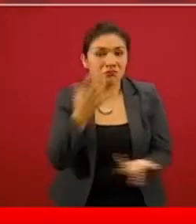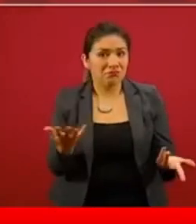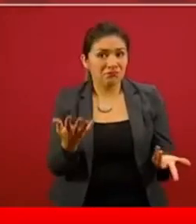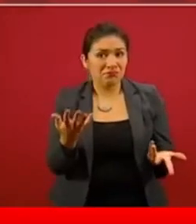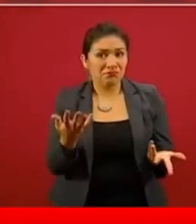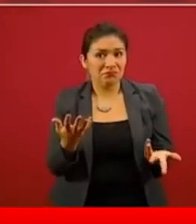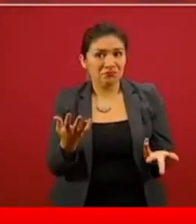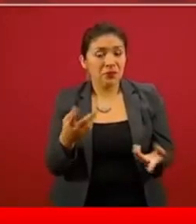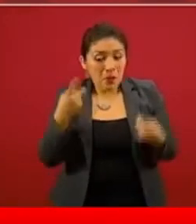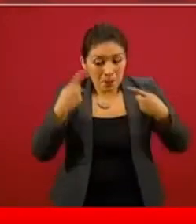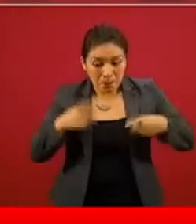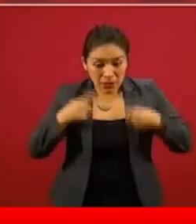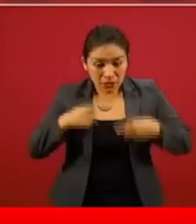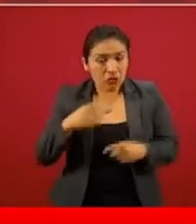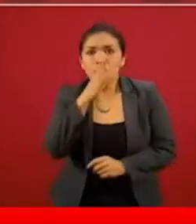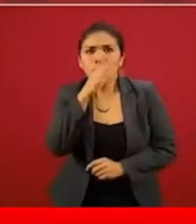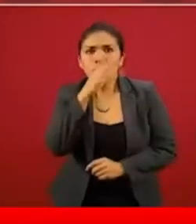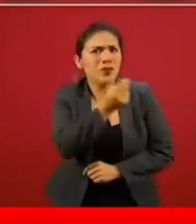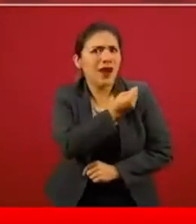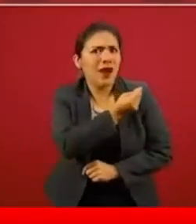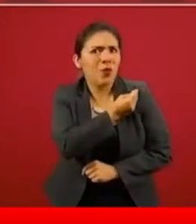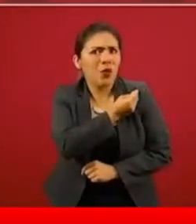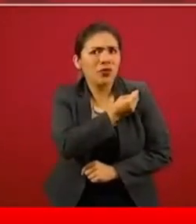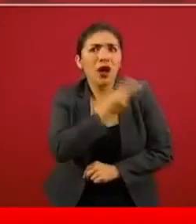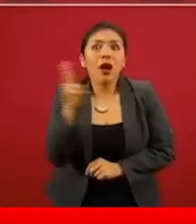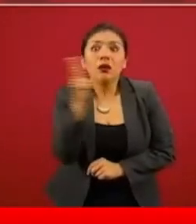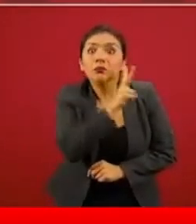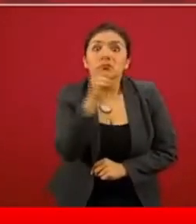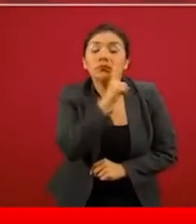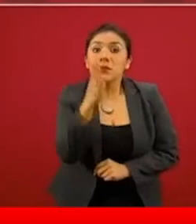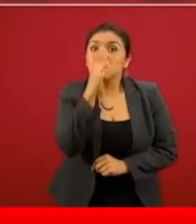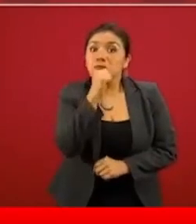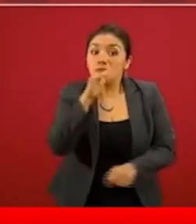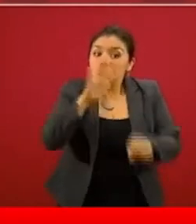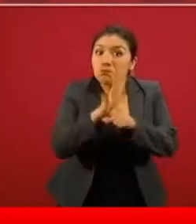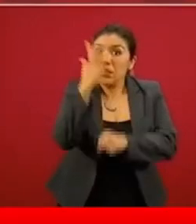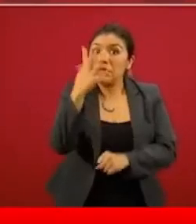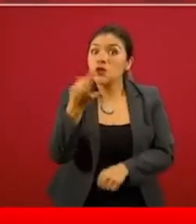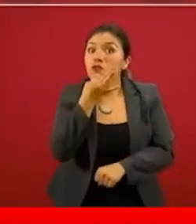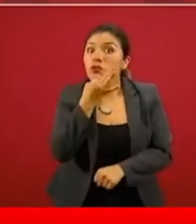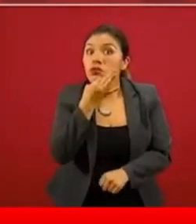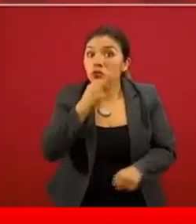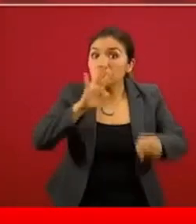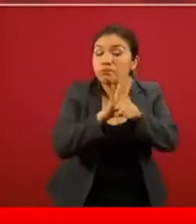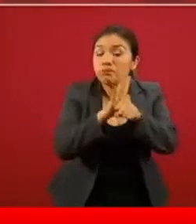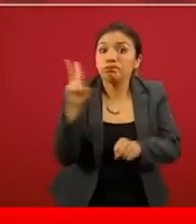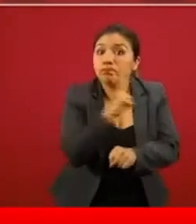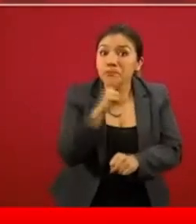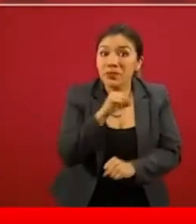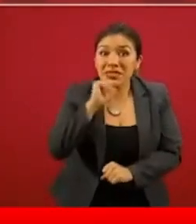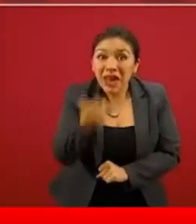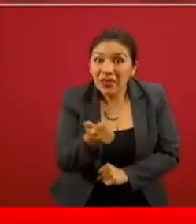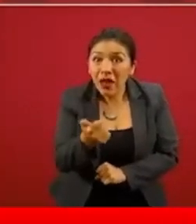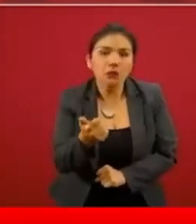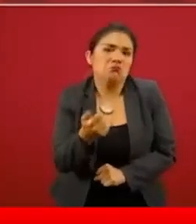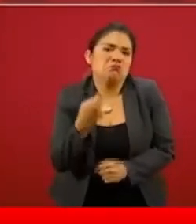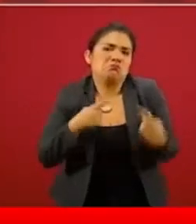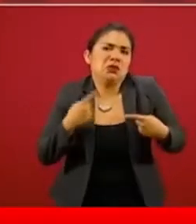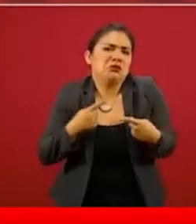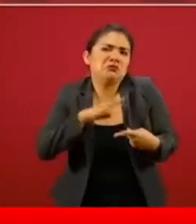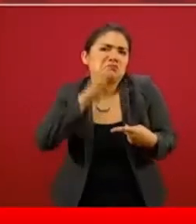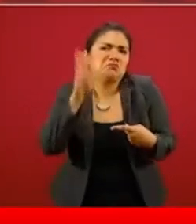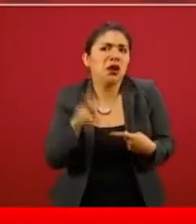cinco minutos sin oxígeno en la sangre, más de cinco minutos, cuando la